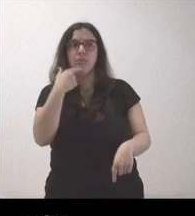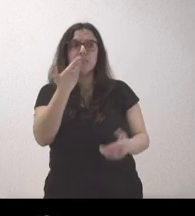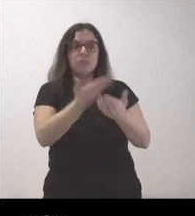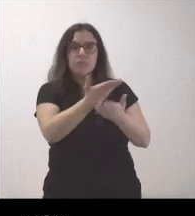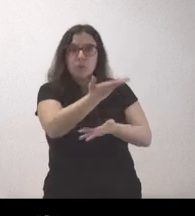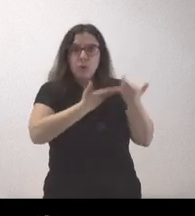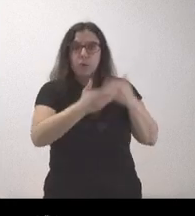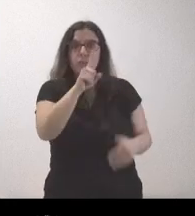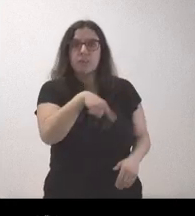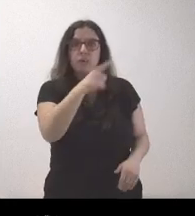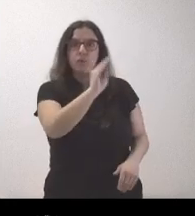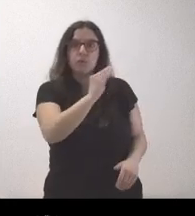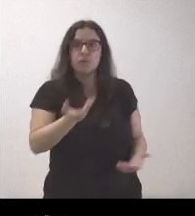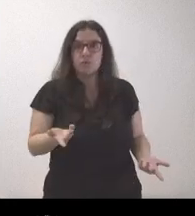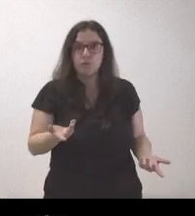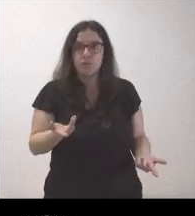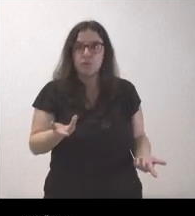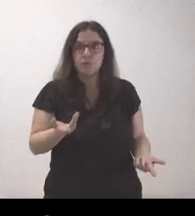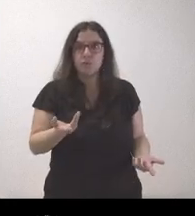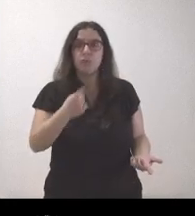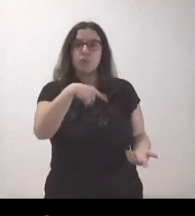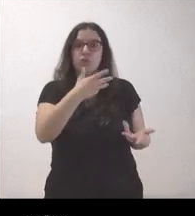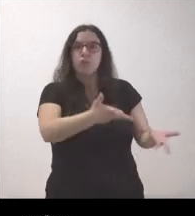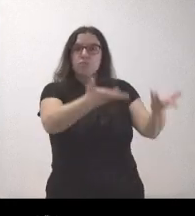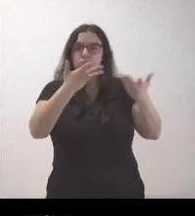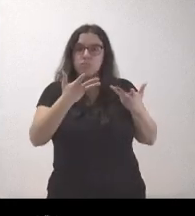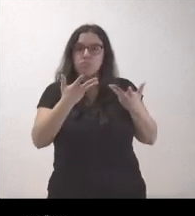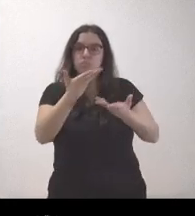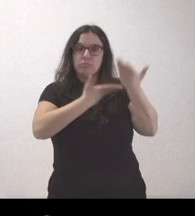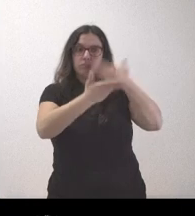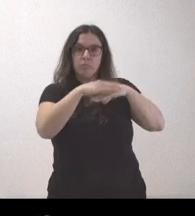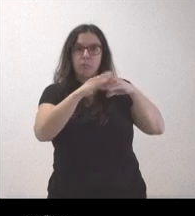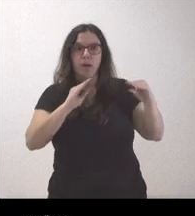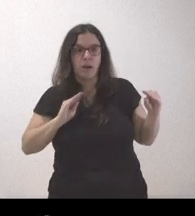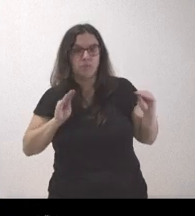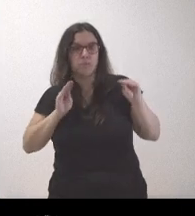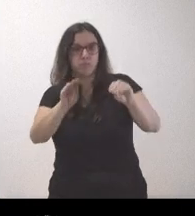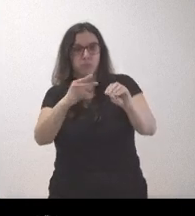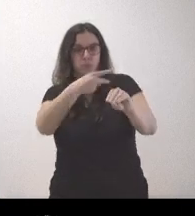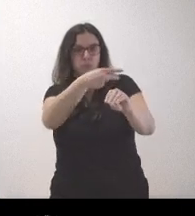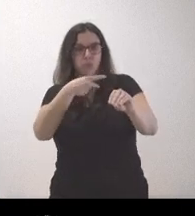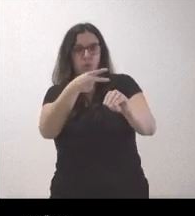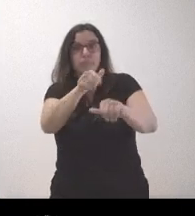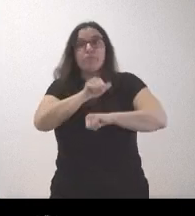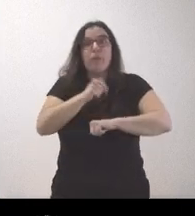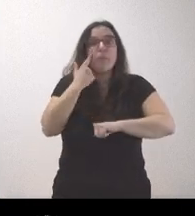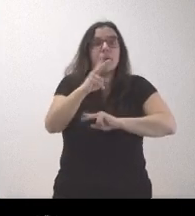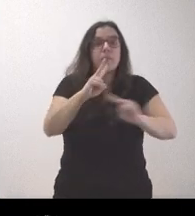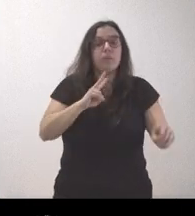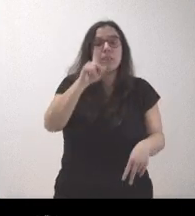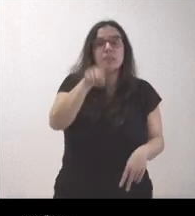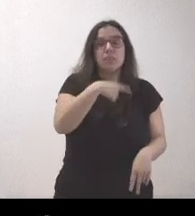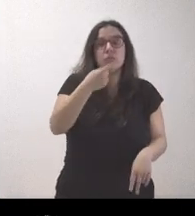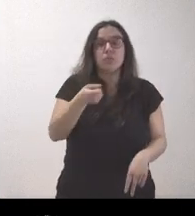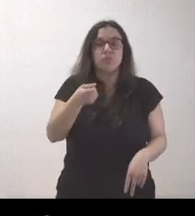desde Castilla y León de su disposición para hacer esa inversión y que están esperando, según dicen, a que también la